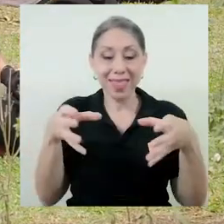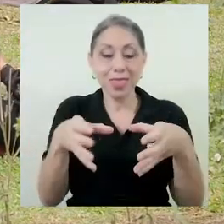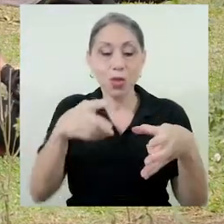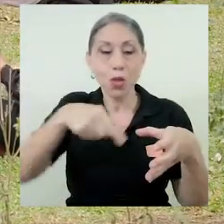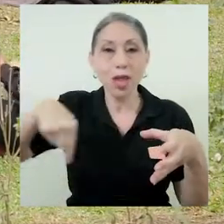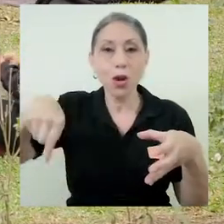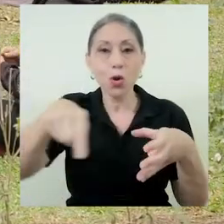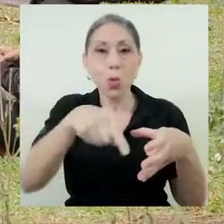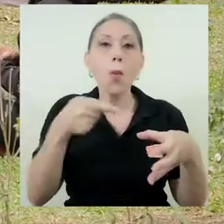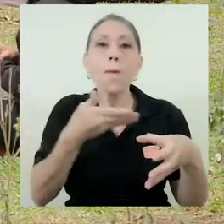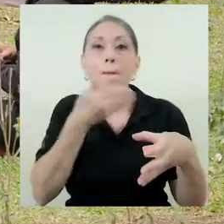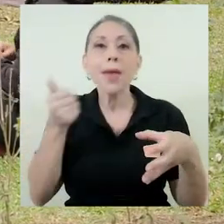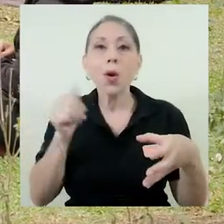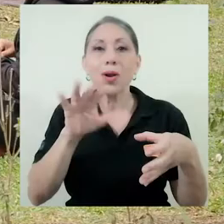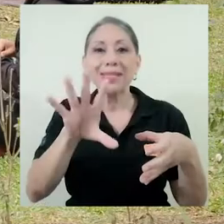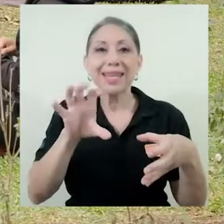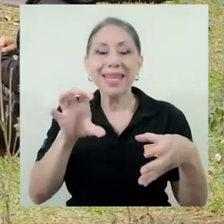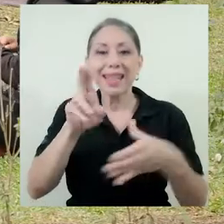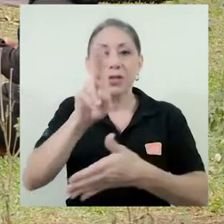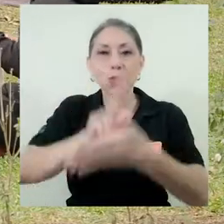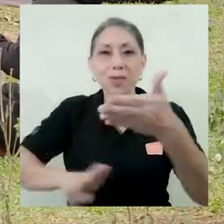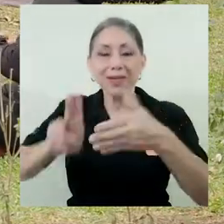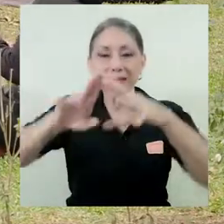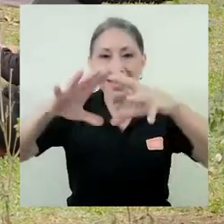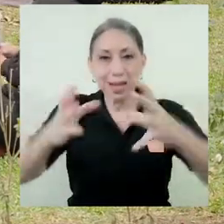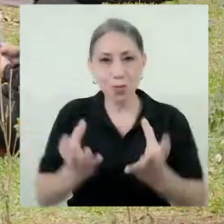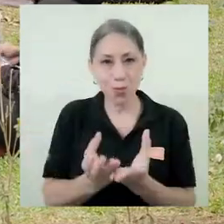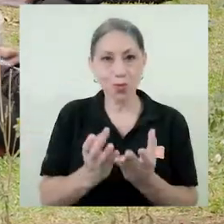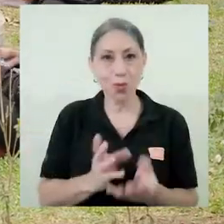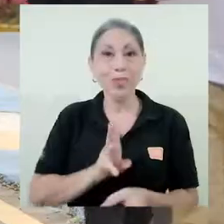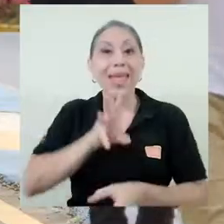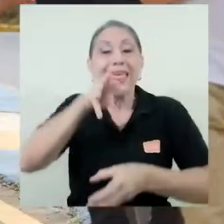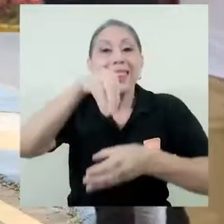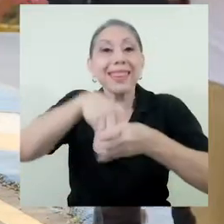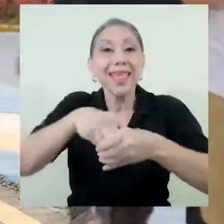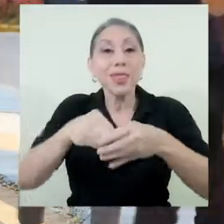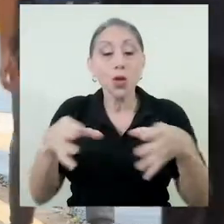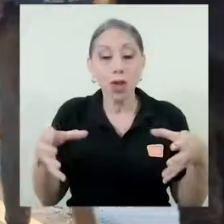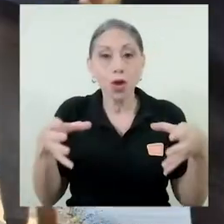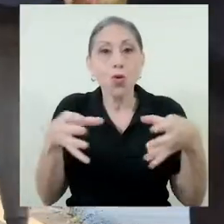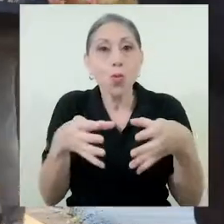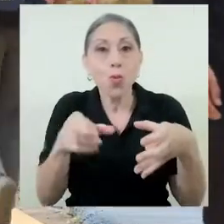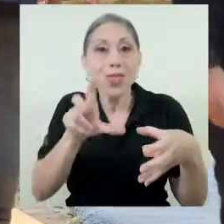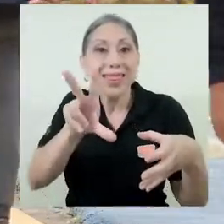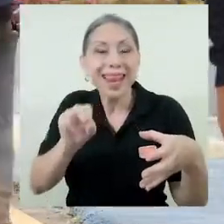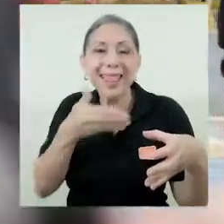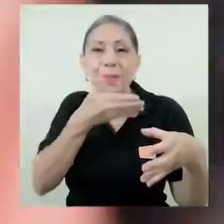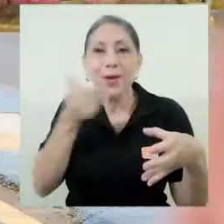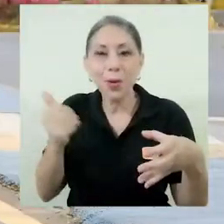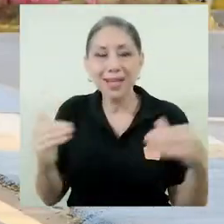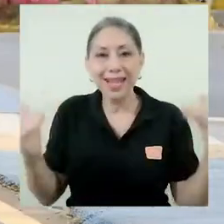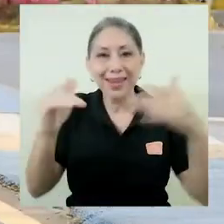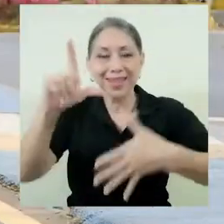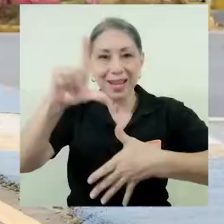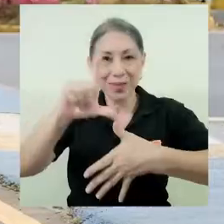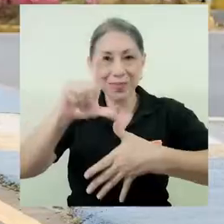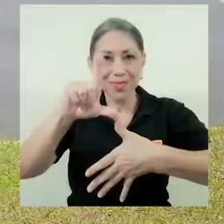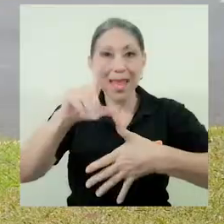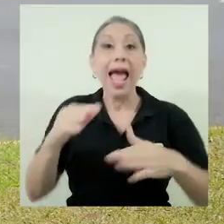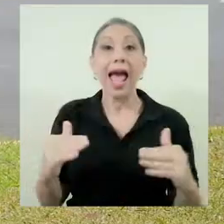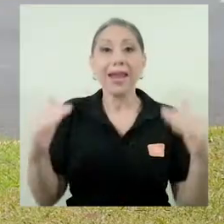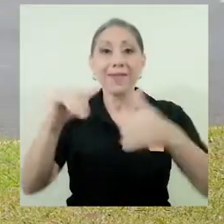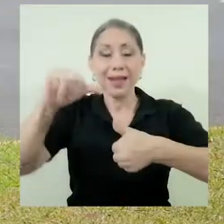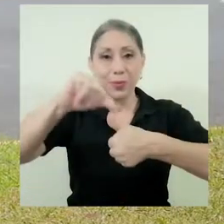selecto que aglutina a las mejores 500 universidades del mundo. Está en el top 30 de las mejores de Latinoamérica